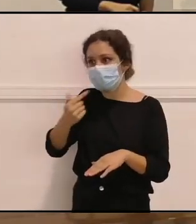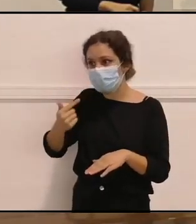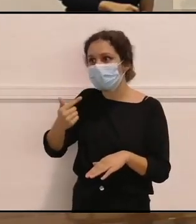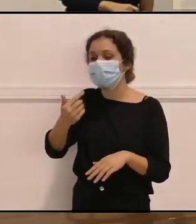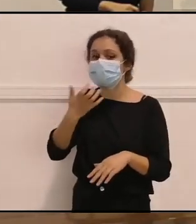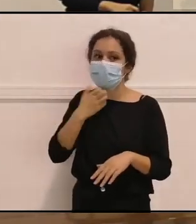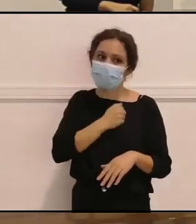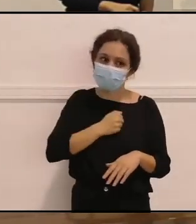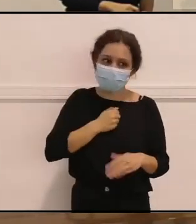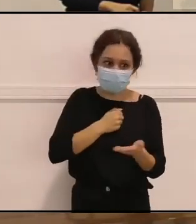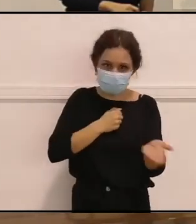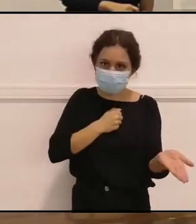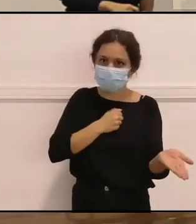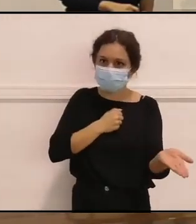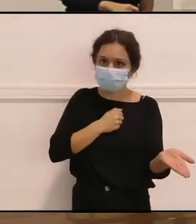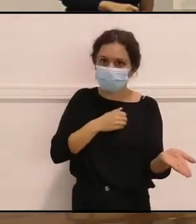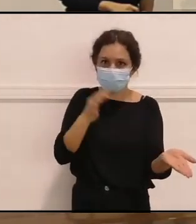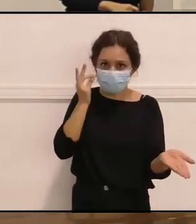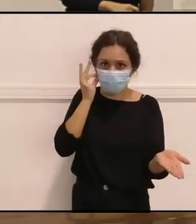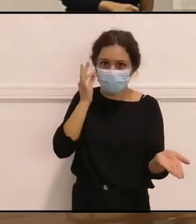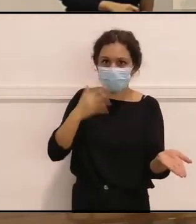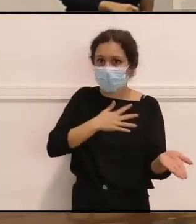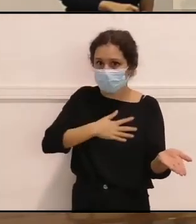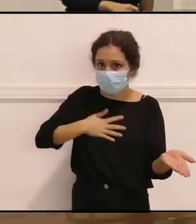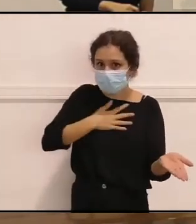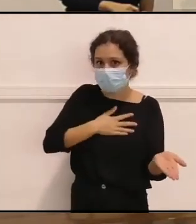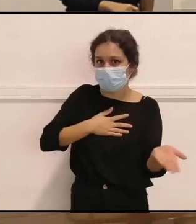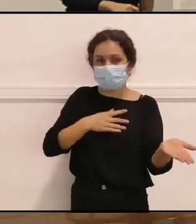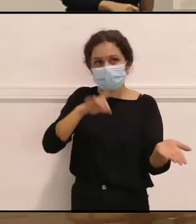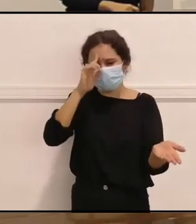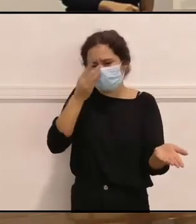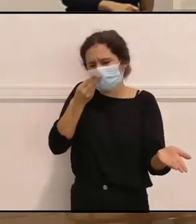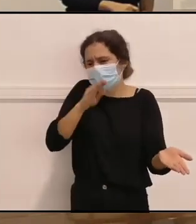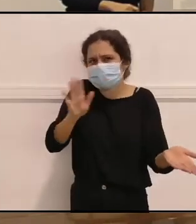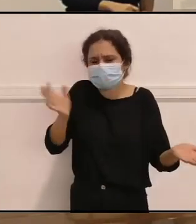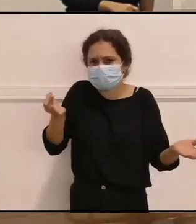amable con ella. No sé qué decir más porque…